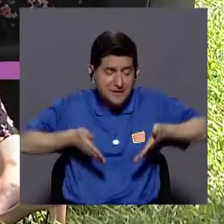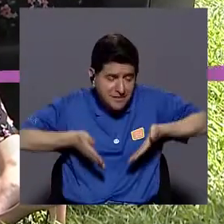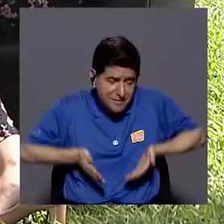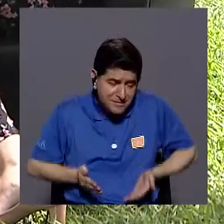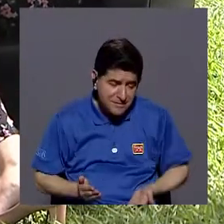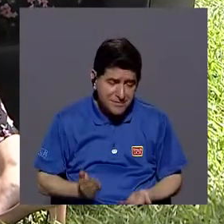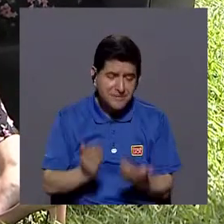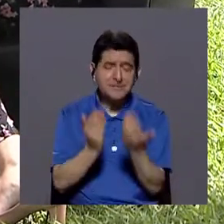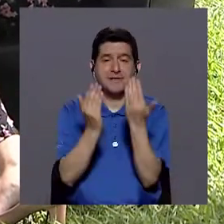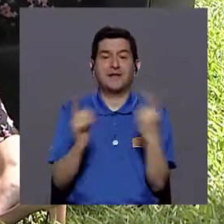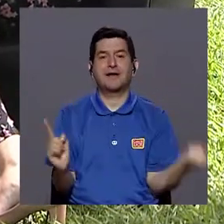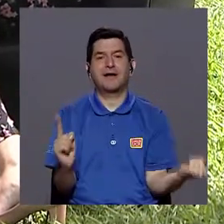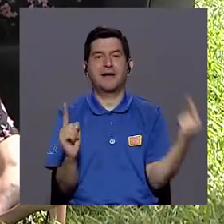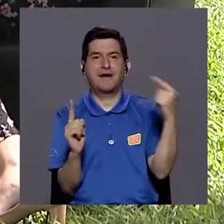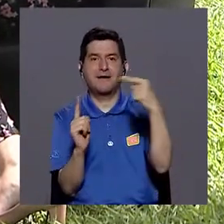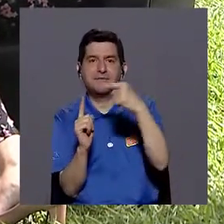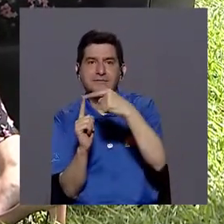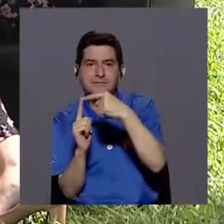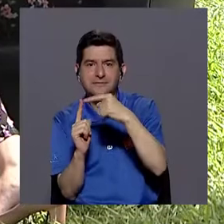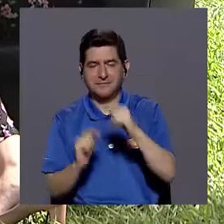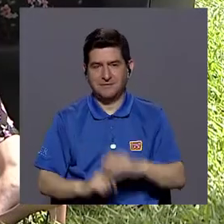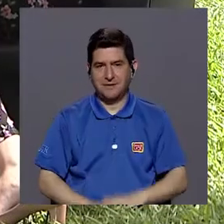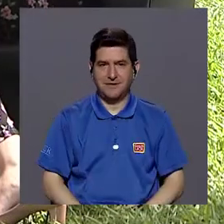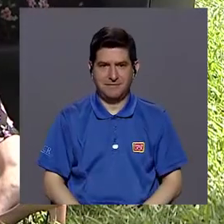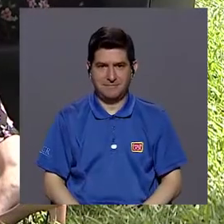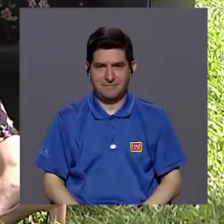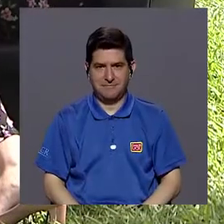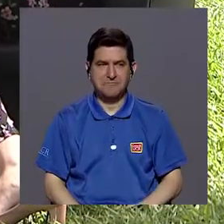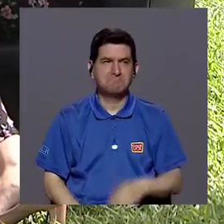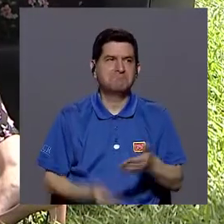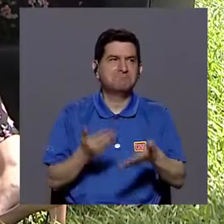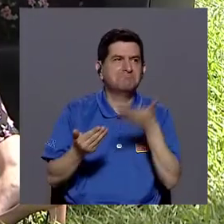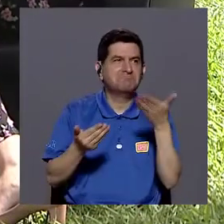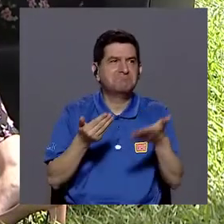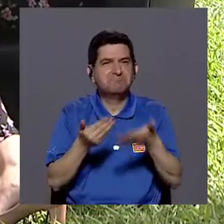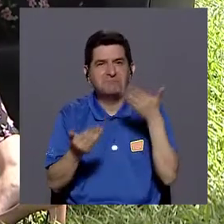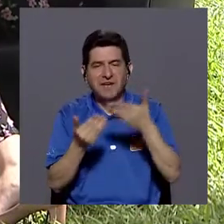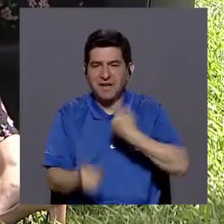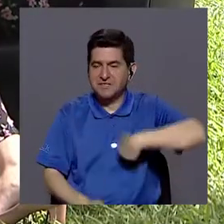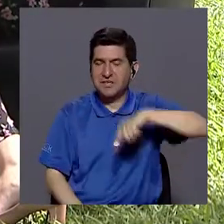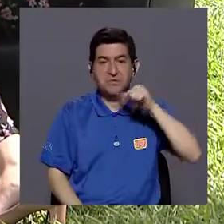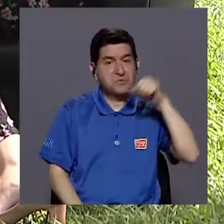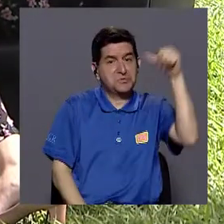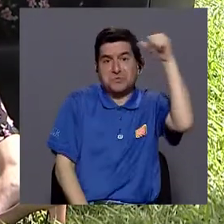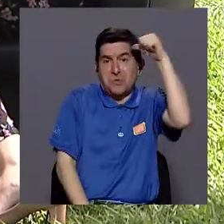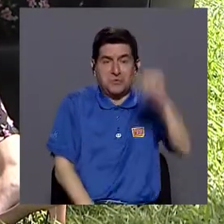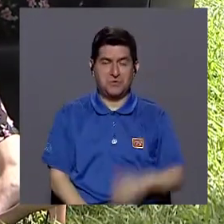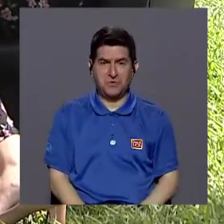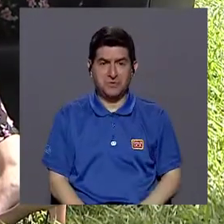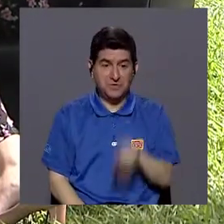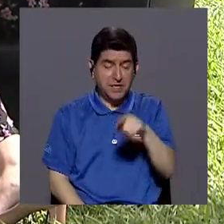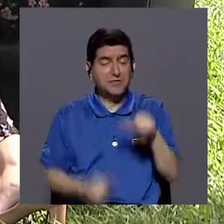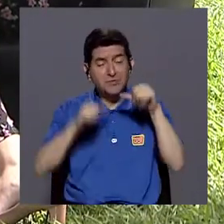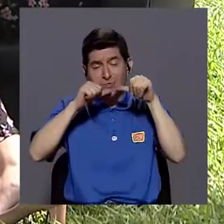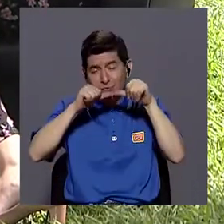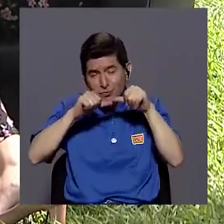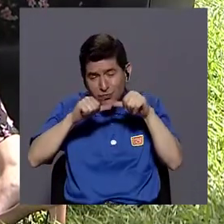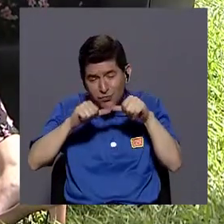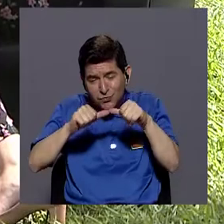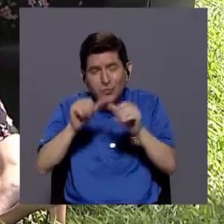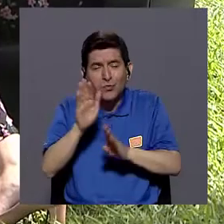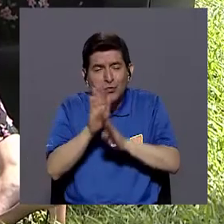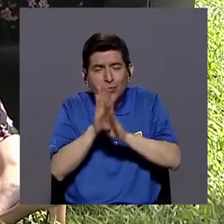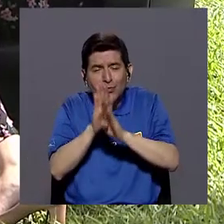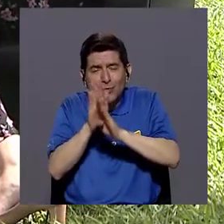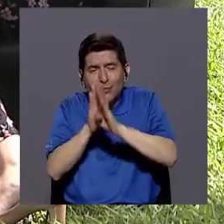nacimiento hasta prácticamente que somos adultos, ¿verdad? O es algo que tiene que estar en continuo